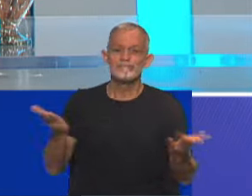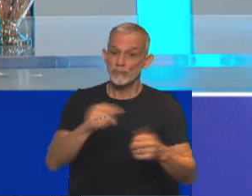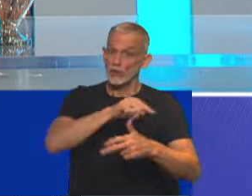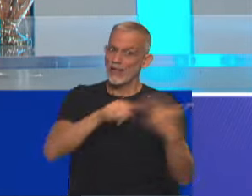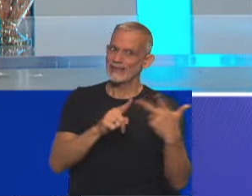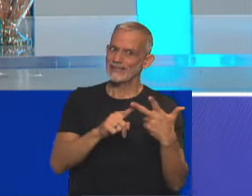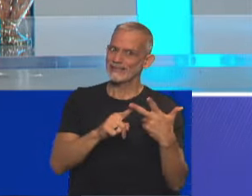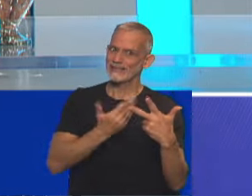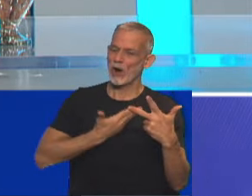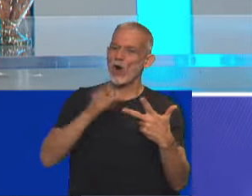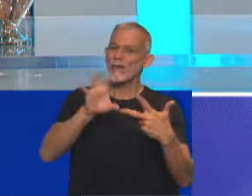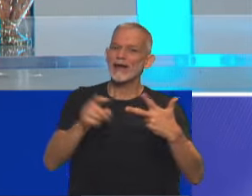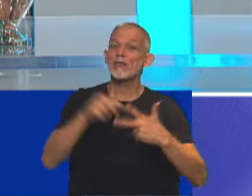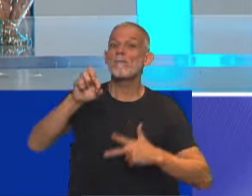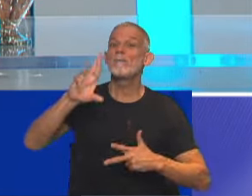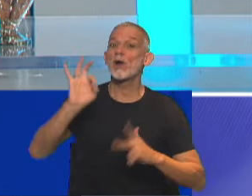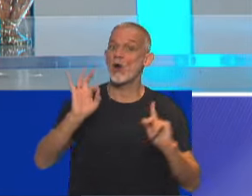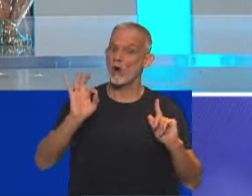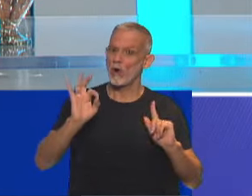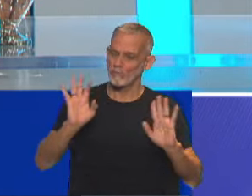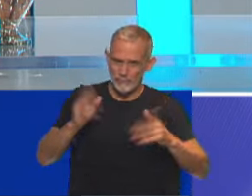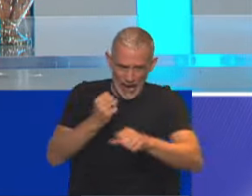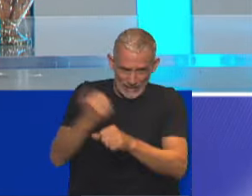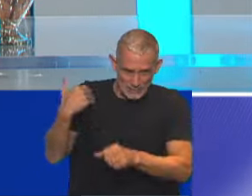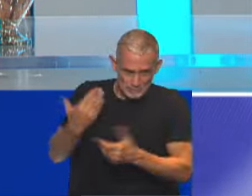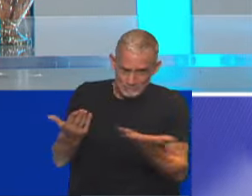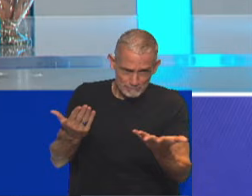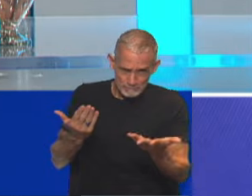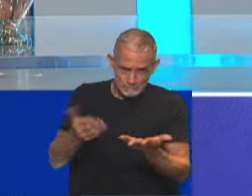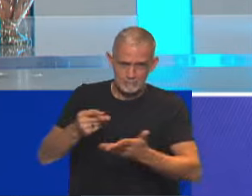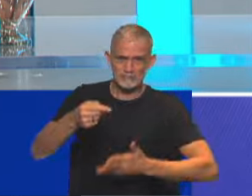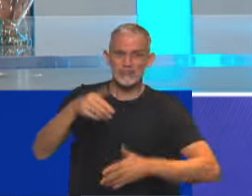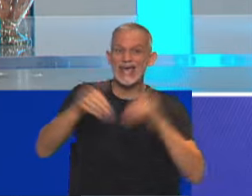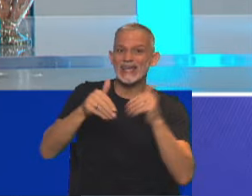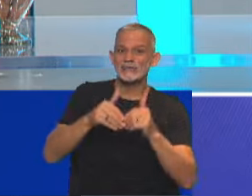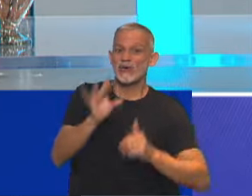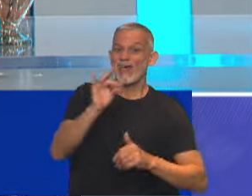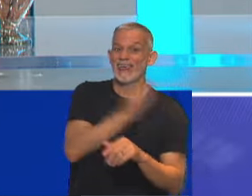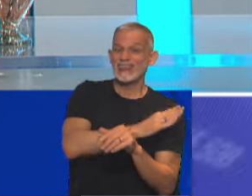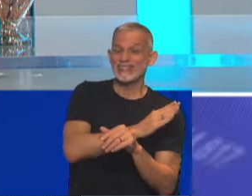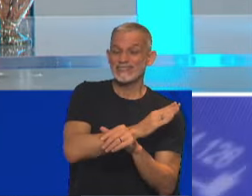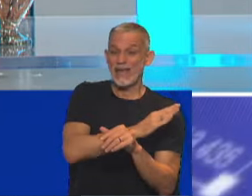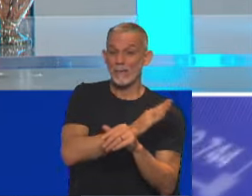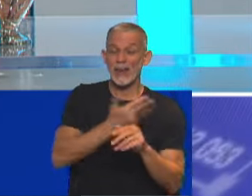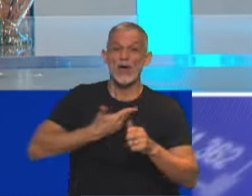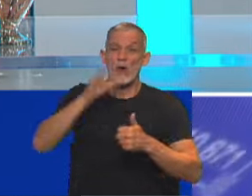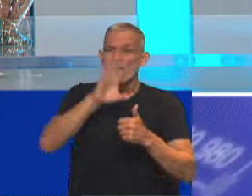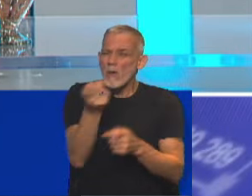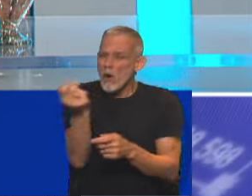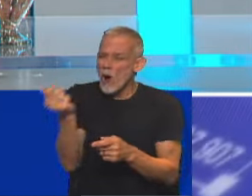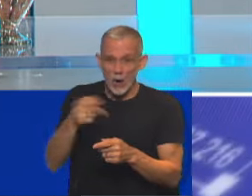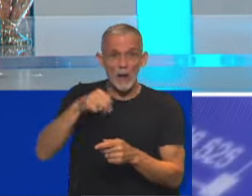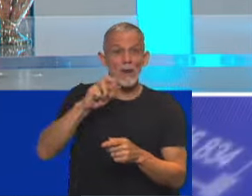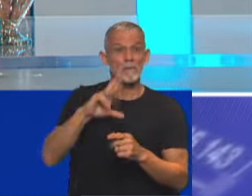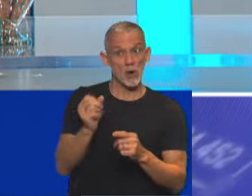tres gobernadores del PRO, que hasta las elecciones de diciembre tenía muy pocos gobernadores, ahora el PRO